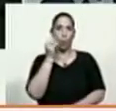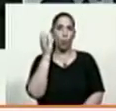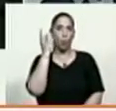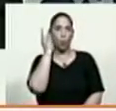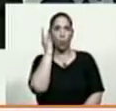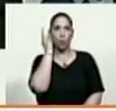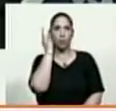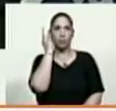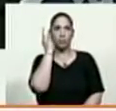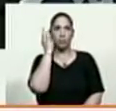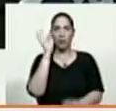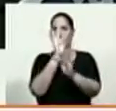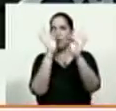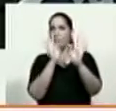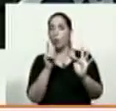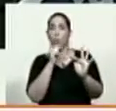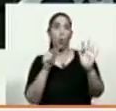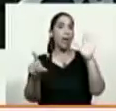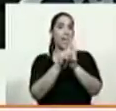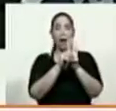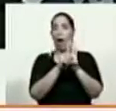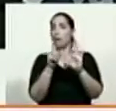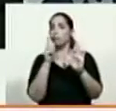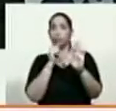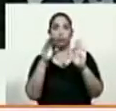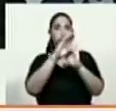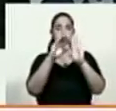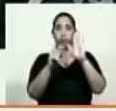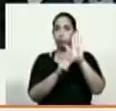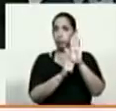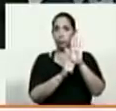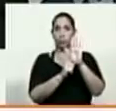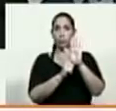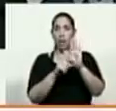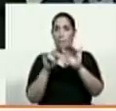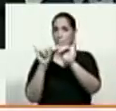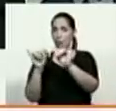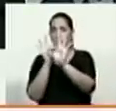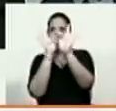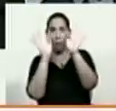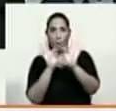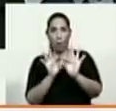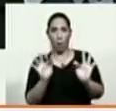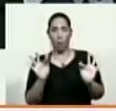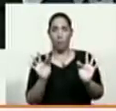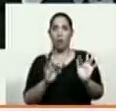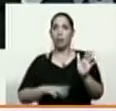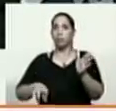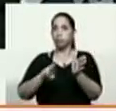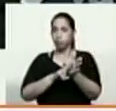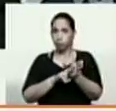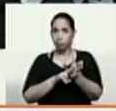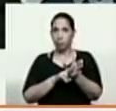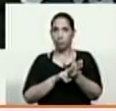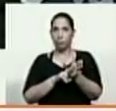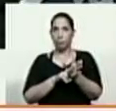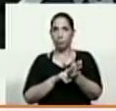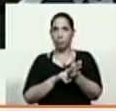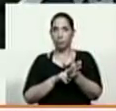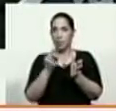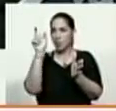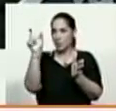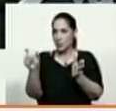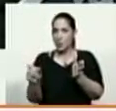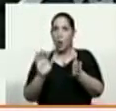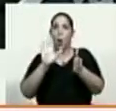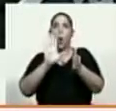de forma ilegal e inconstitucional, de la misma manera, repito, por un usurpador